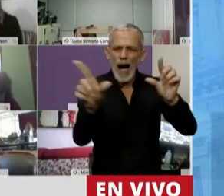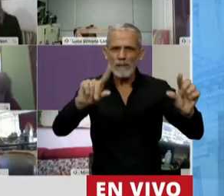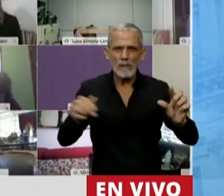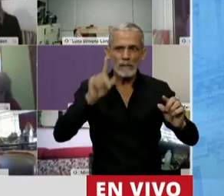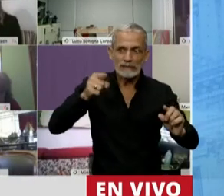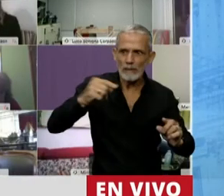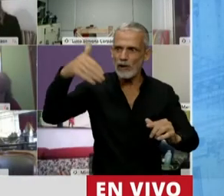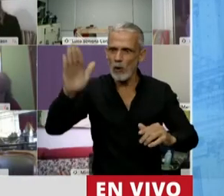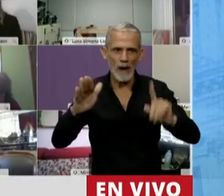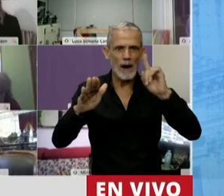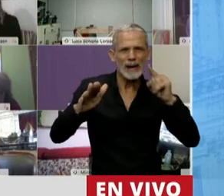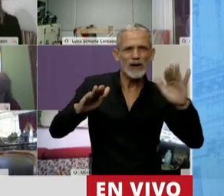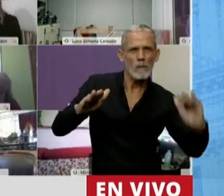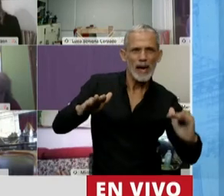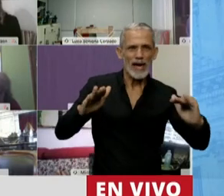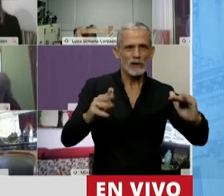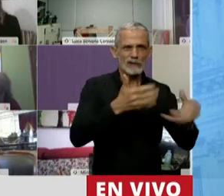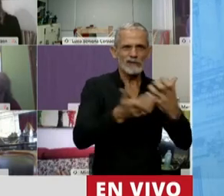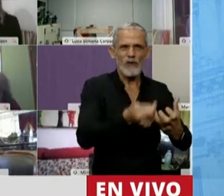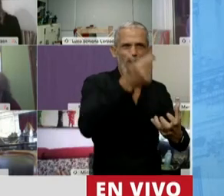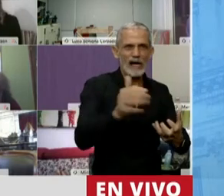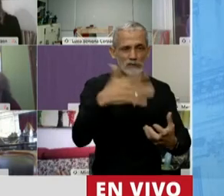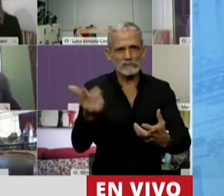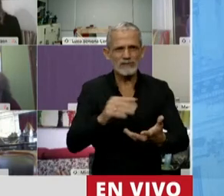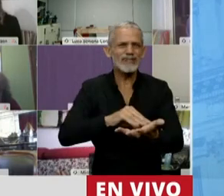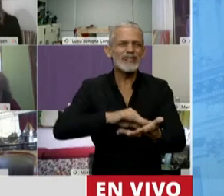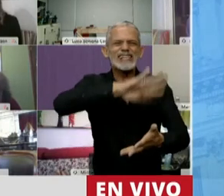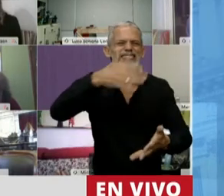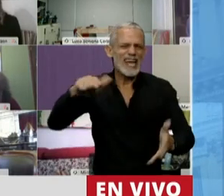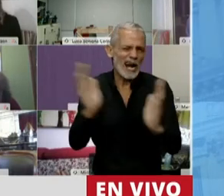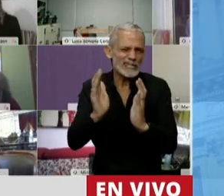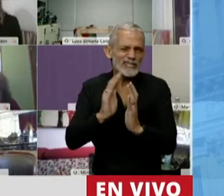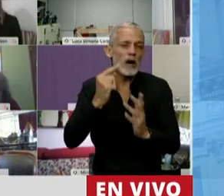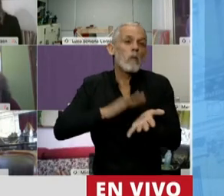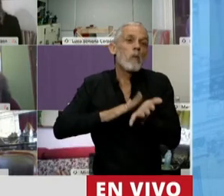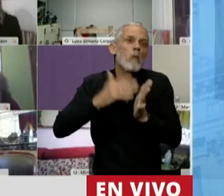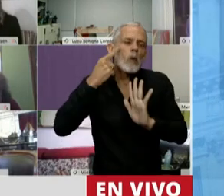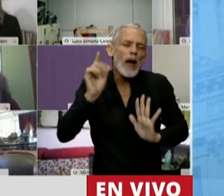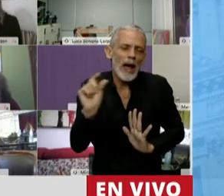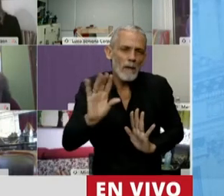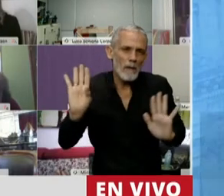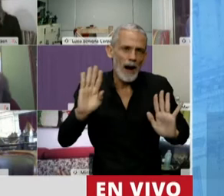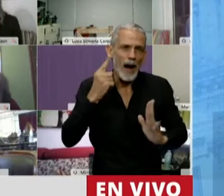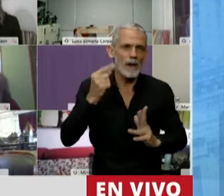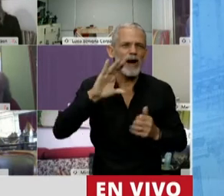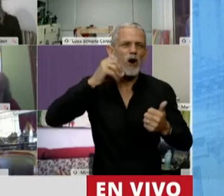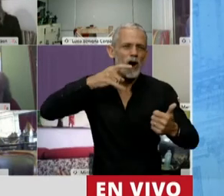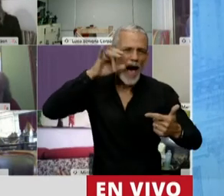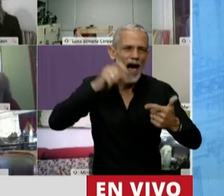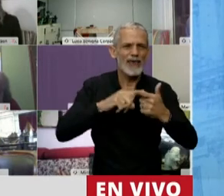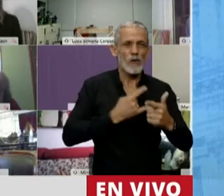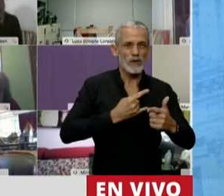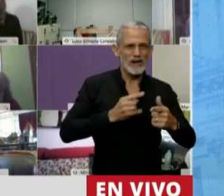región por región, como tenemos en nuestra provincia de Sierra Chica, como una experiencia piloto, que reúnen a la CONAE, a las